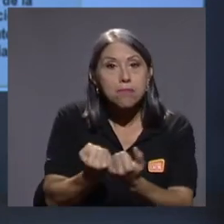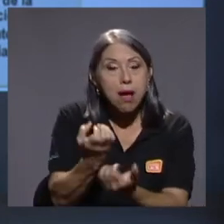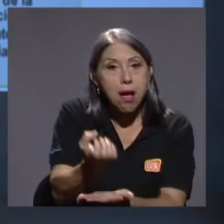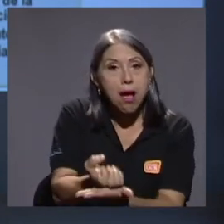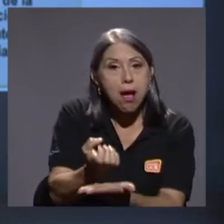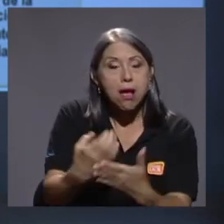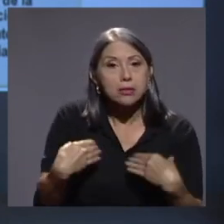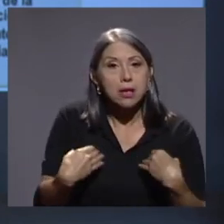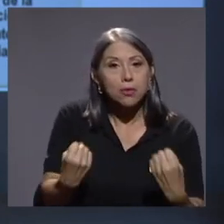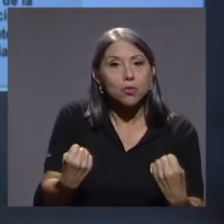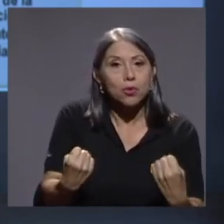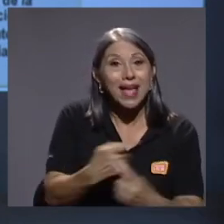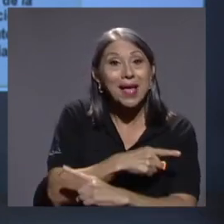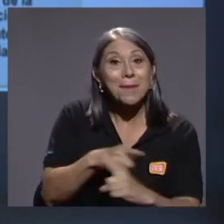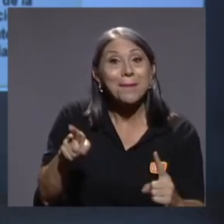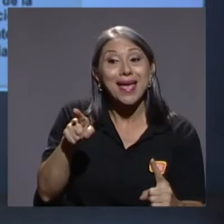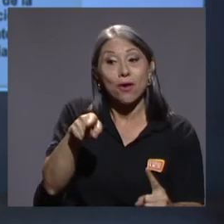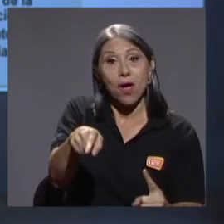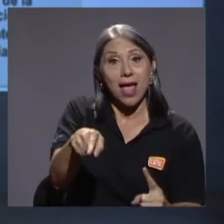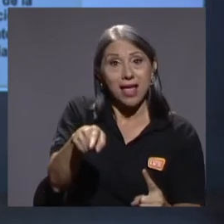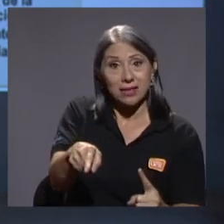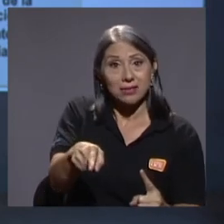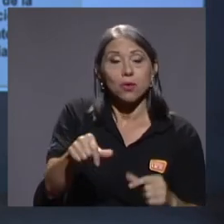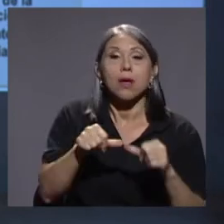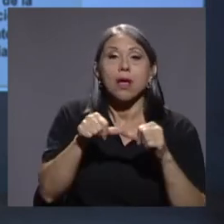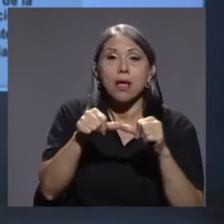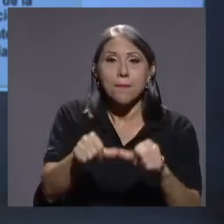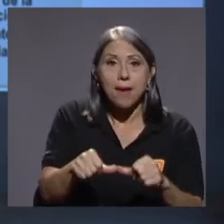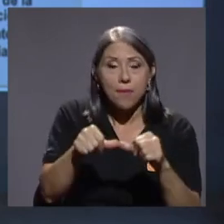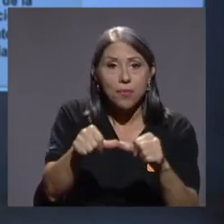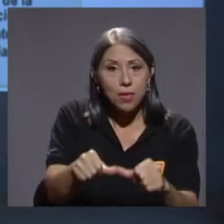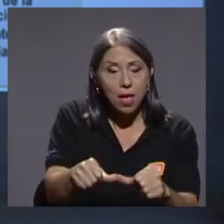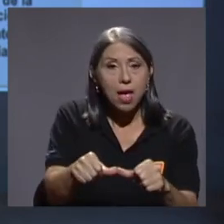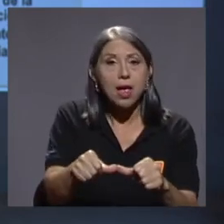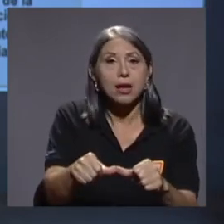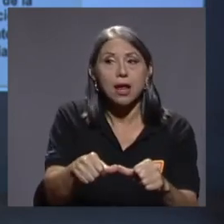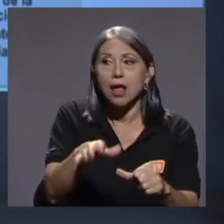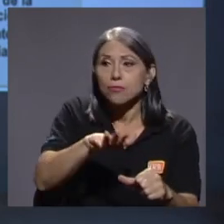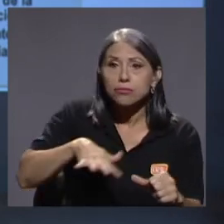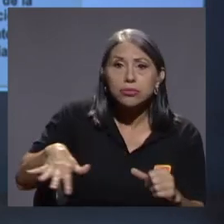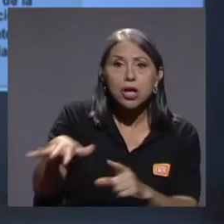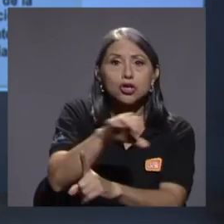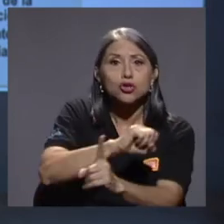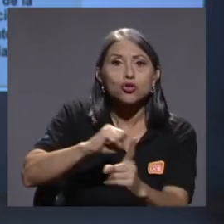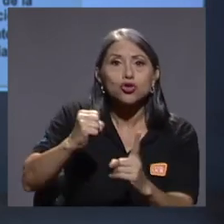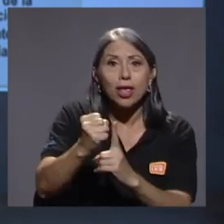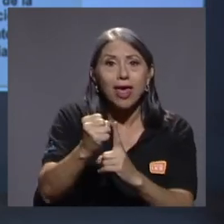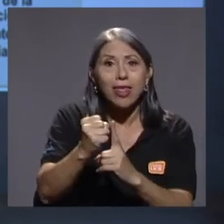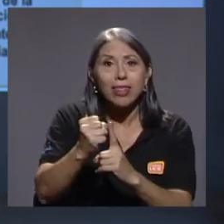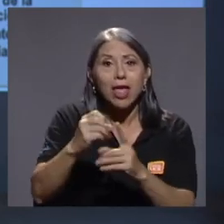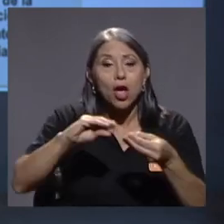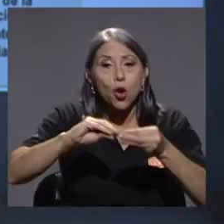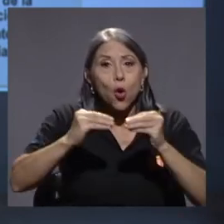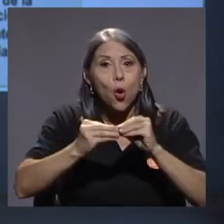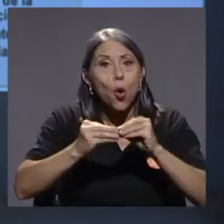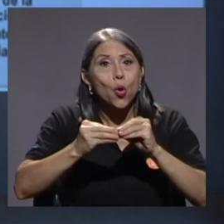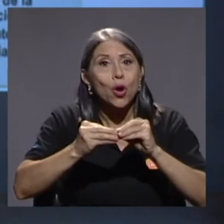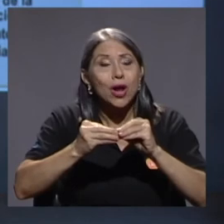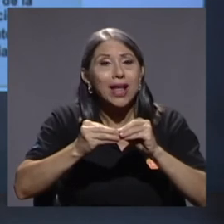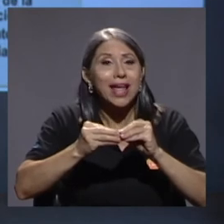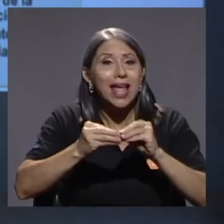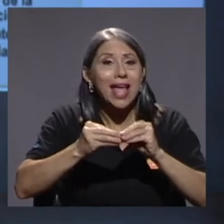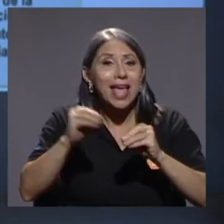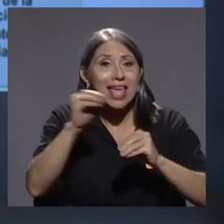nuestra inversión en salud, mantener la sociedad con un índice de contagio relativamente alto y